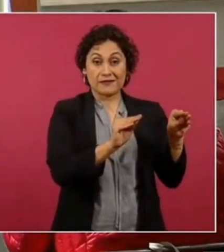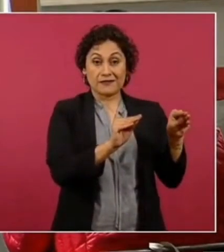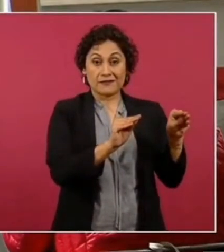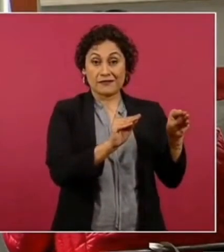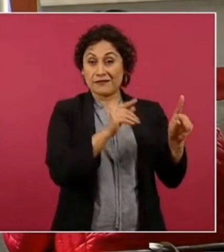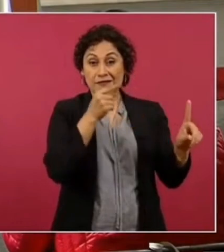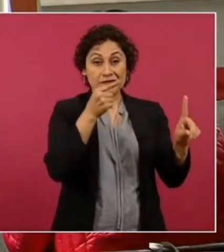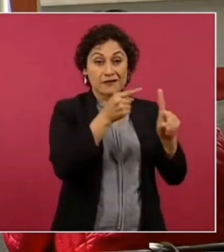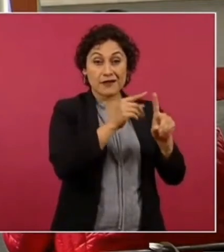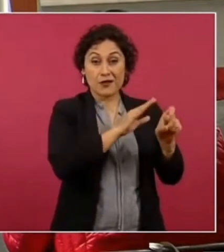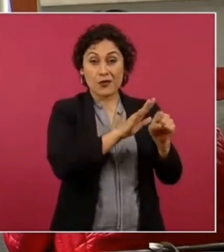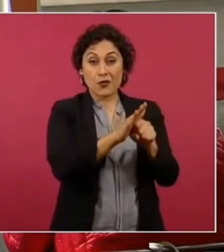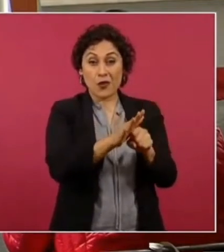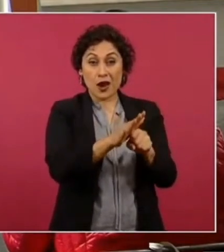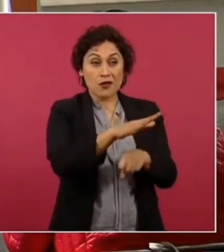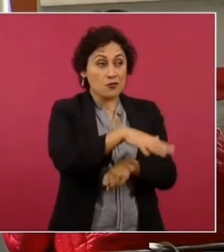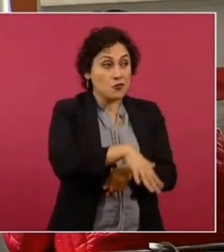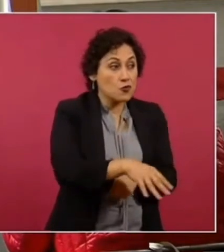oportunidades